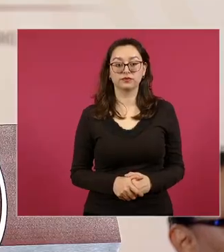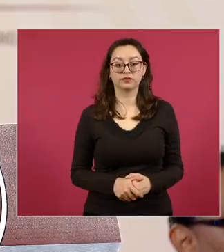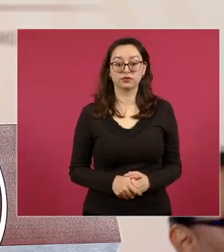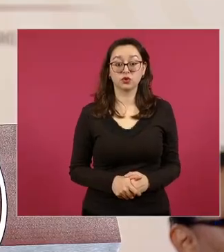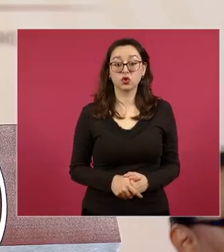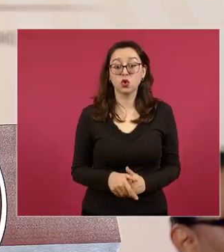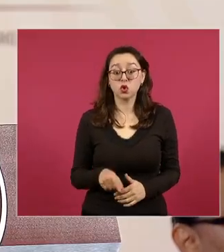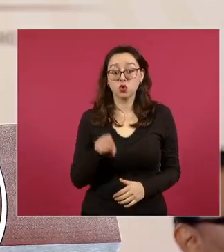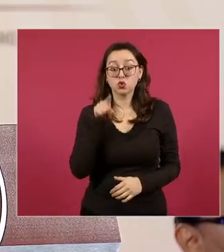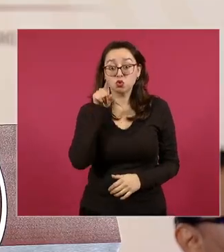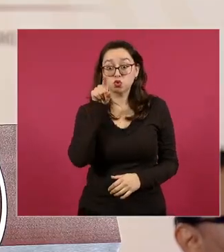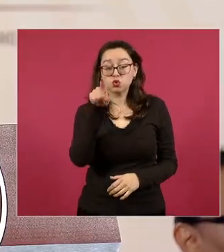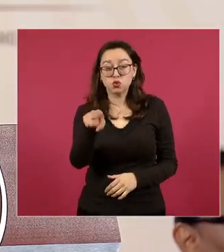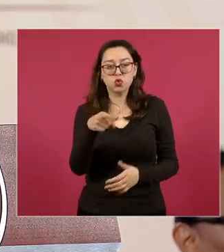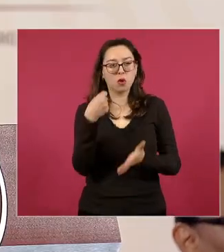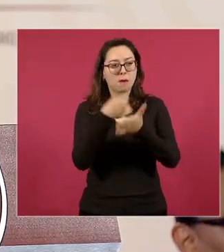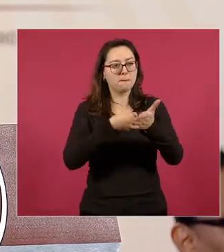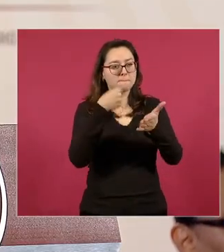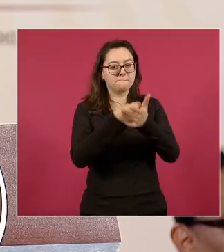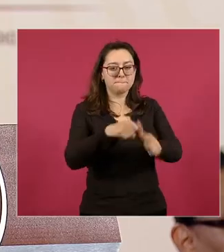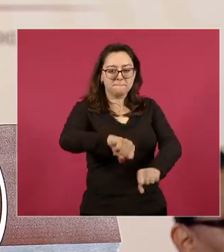defendiendo los derechos sociales